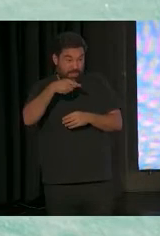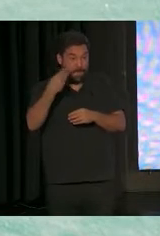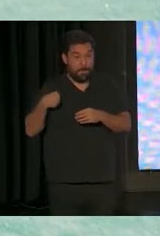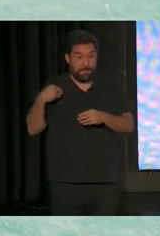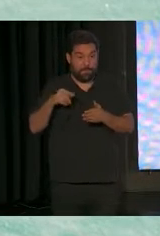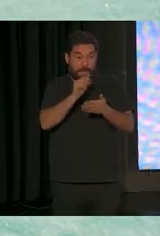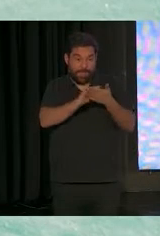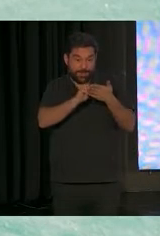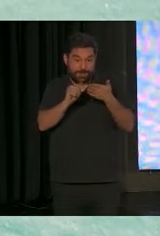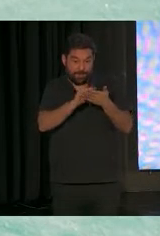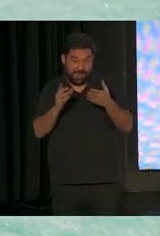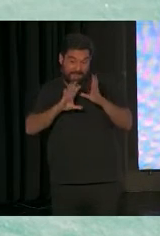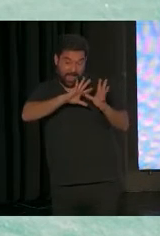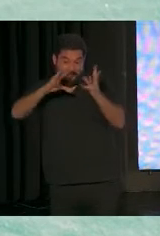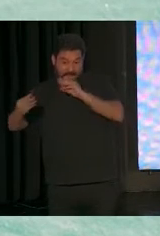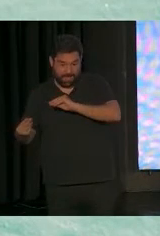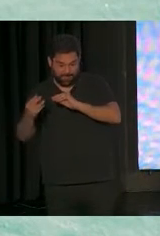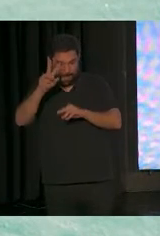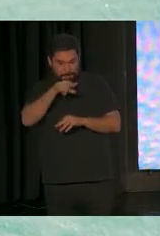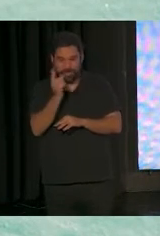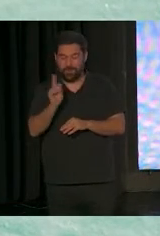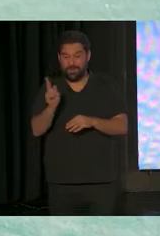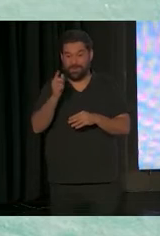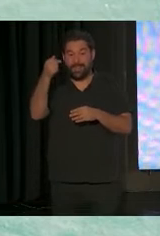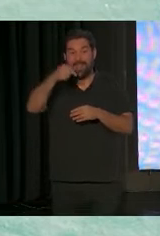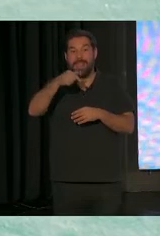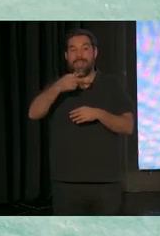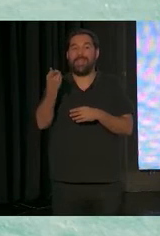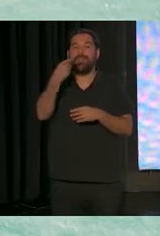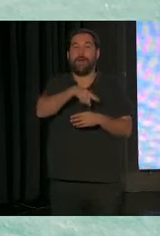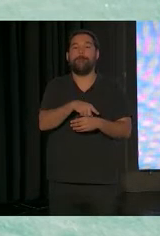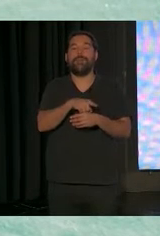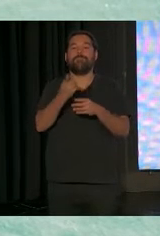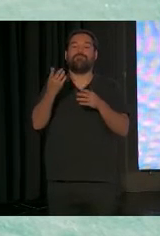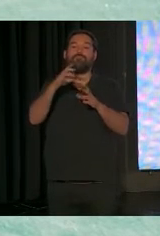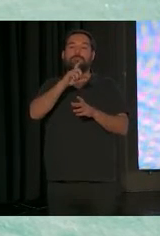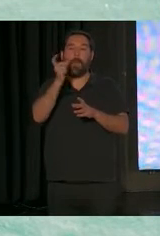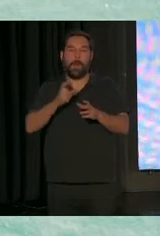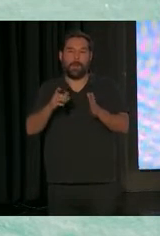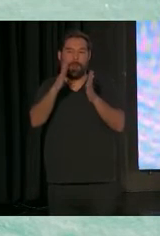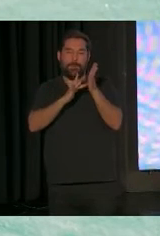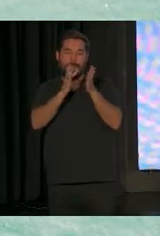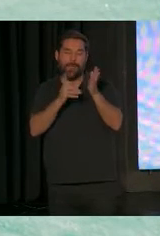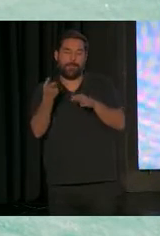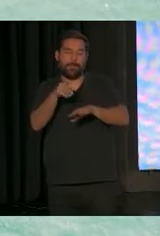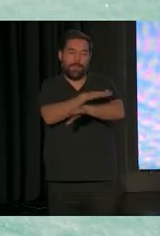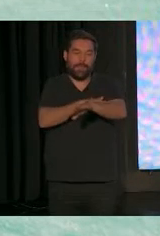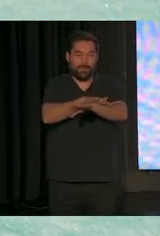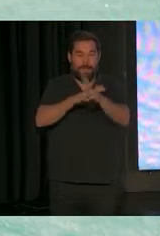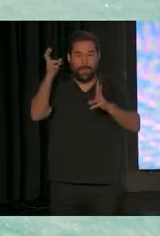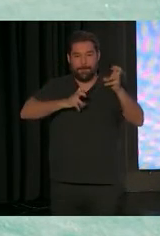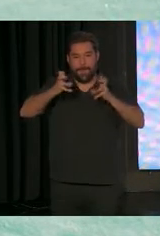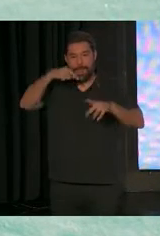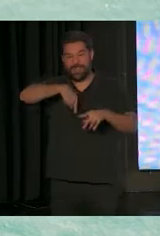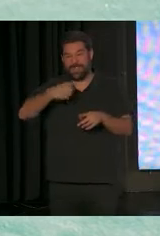escribirlo que implementarlo. Y aquí, que están también la gente de la comunidad valenciana, de la administración, saben que yo ahora me